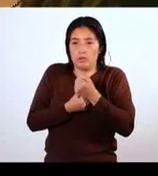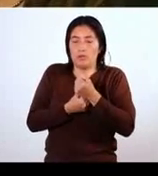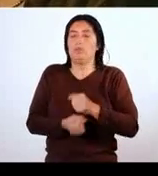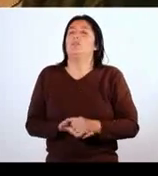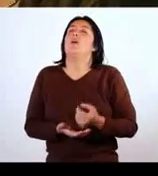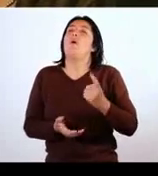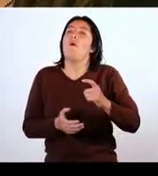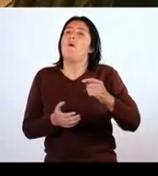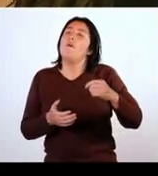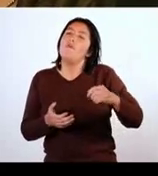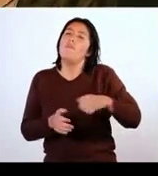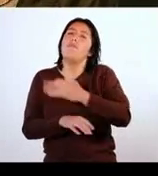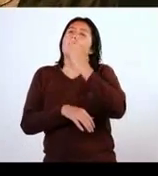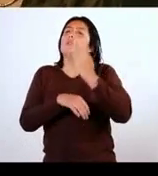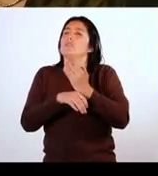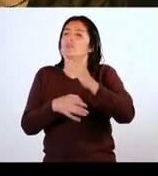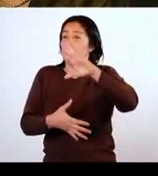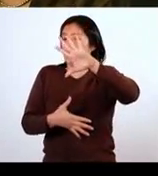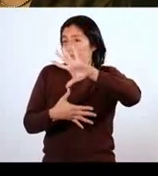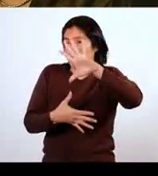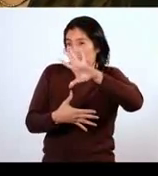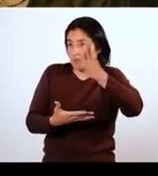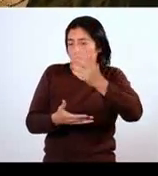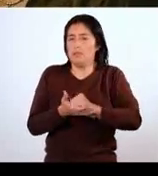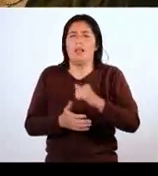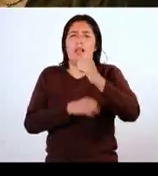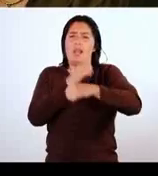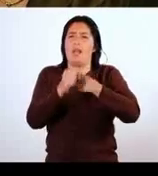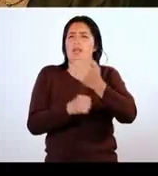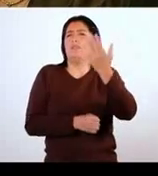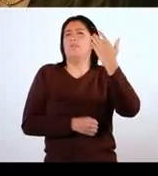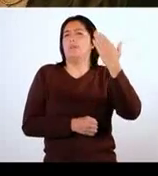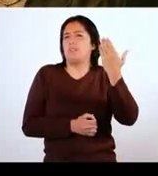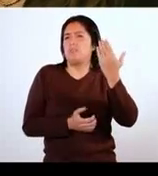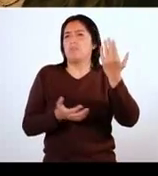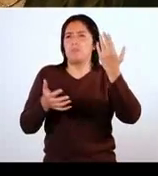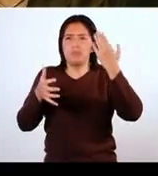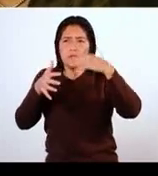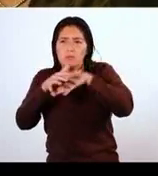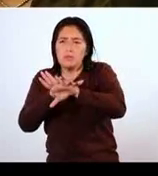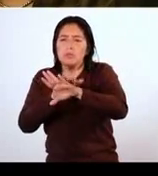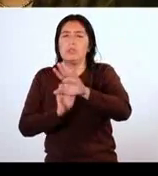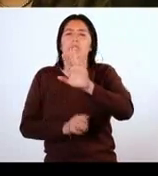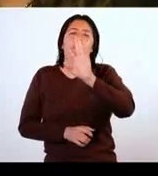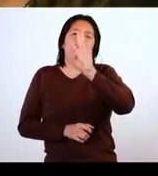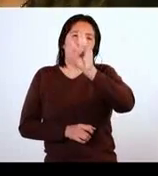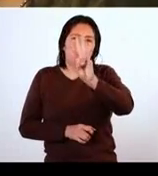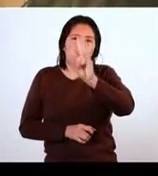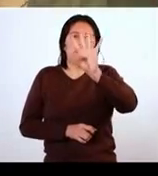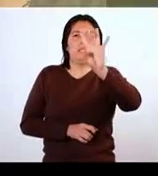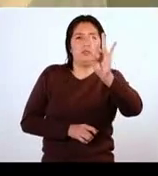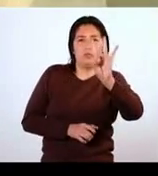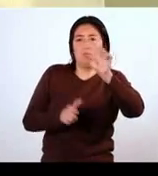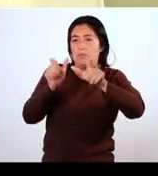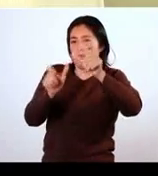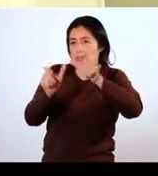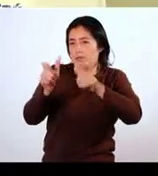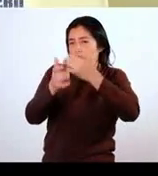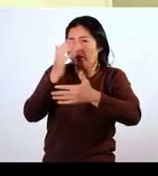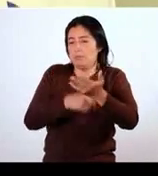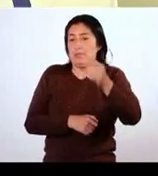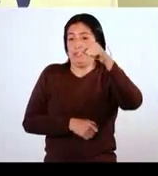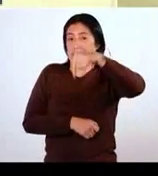Americas o Fundación Parasaméricas, el año pasado hemos incluido a 68 personas con discapacidad.